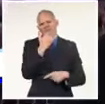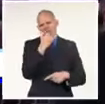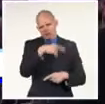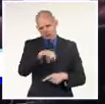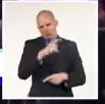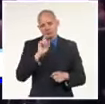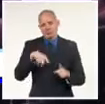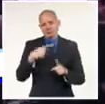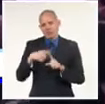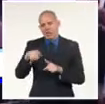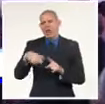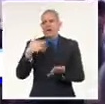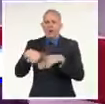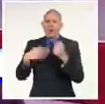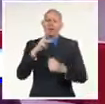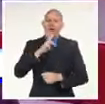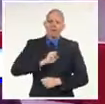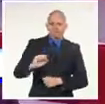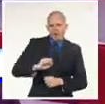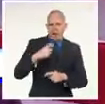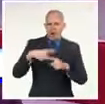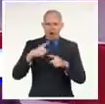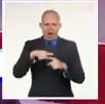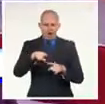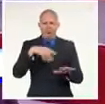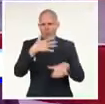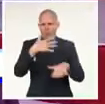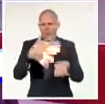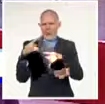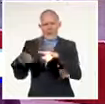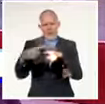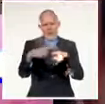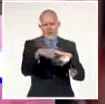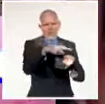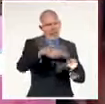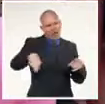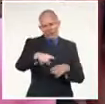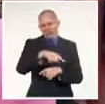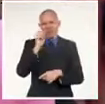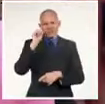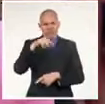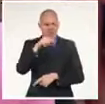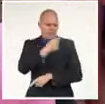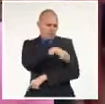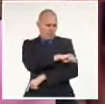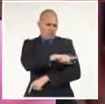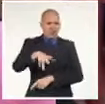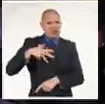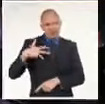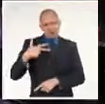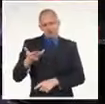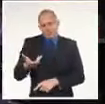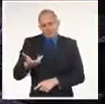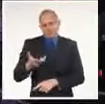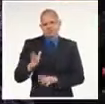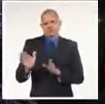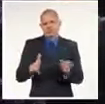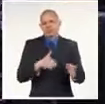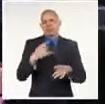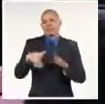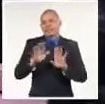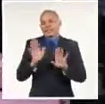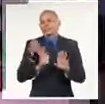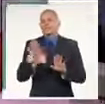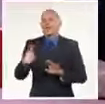auditorías, servicios de agua, funerarios y gastronómicos que no satisfacen a los cienfuegueros. En otro momento, el presidente cubano